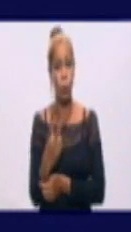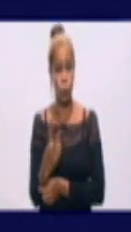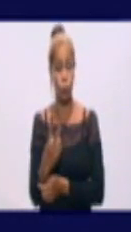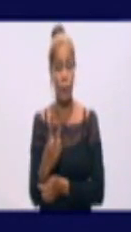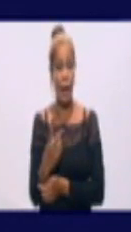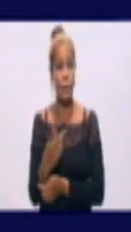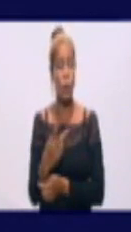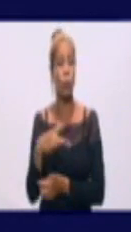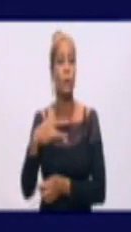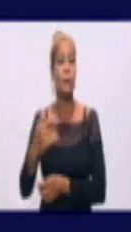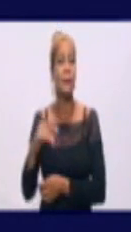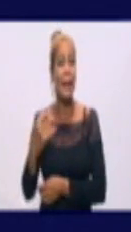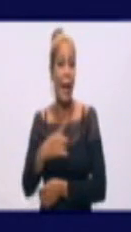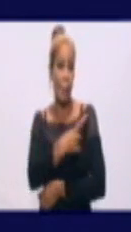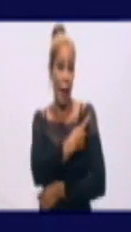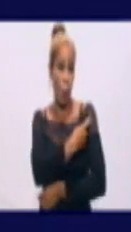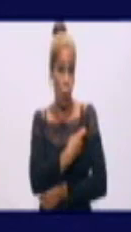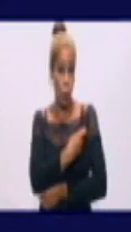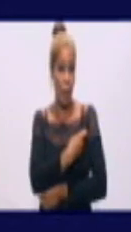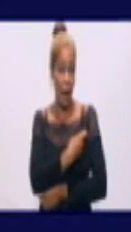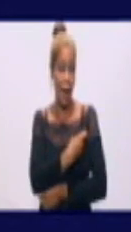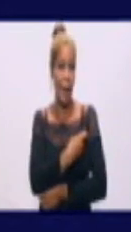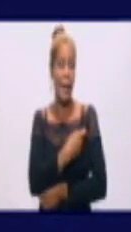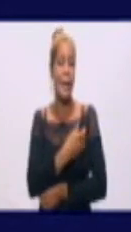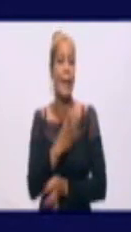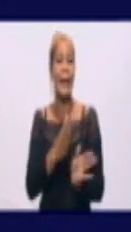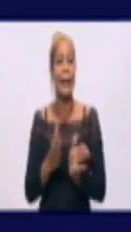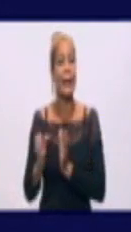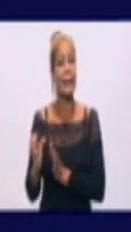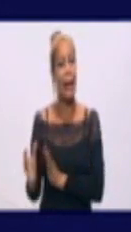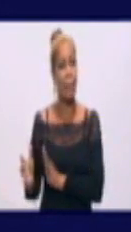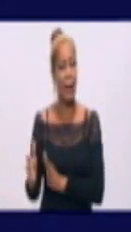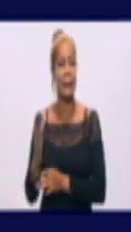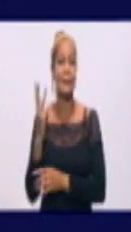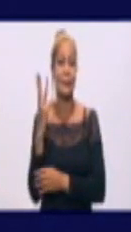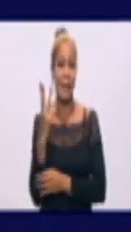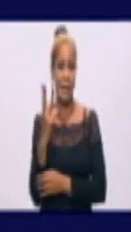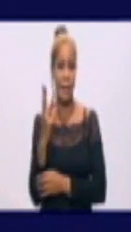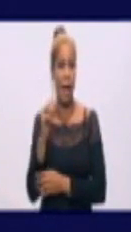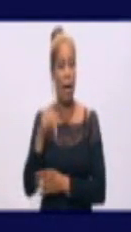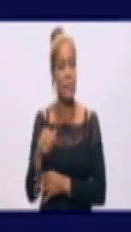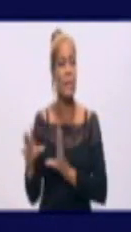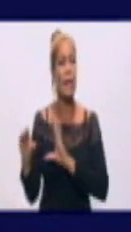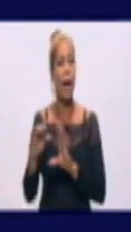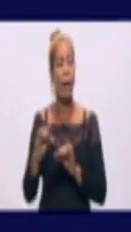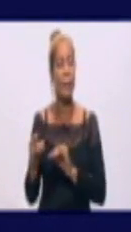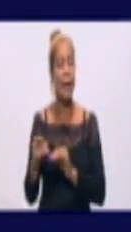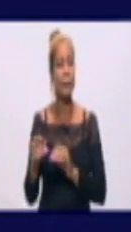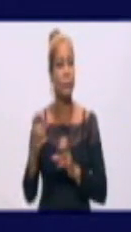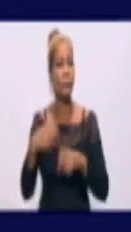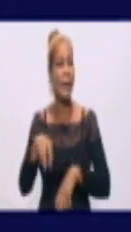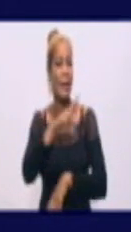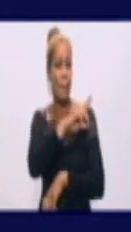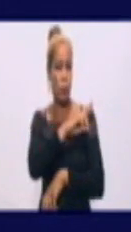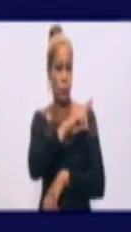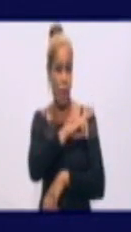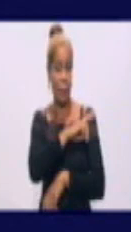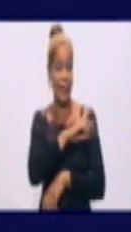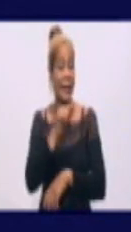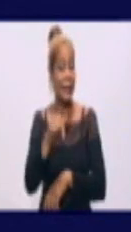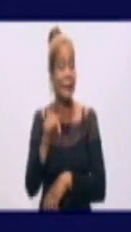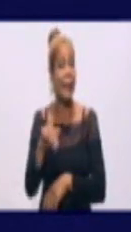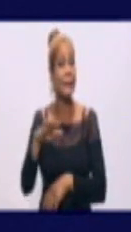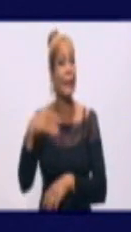Agdala fase 3. Por aquí le habla el doctor Reynel, el investigador responsable del ensayo. Quiero